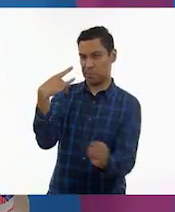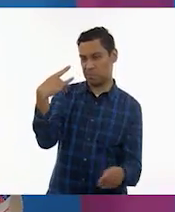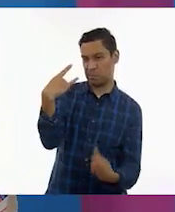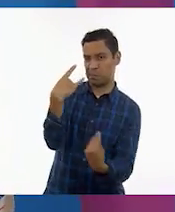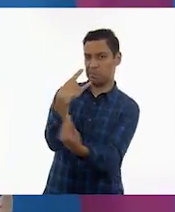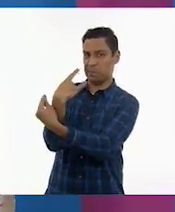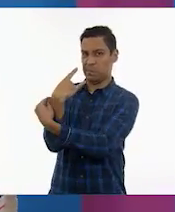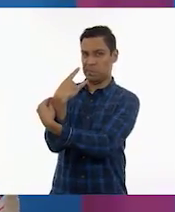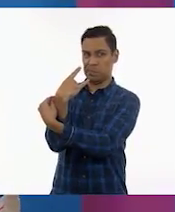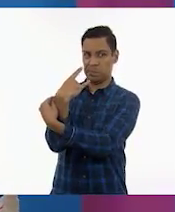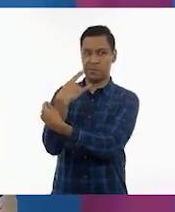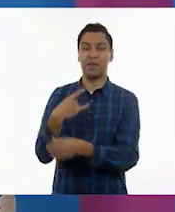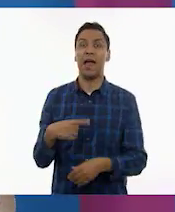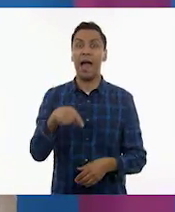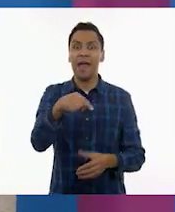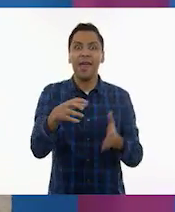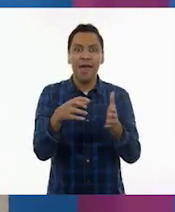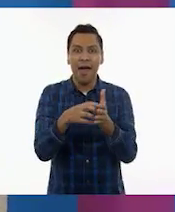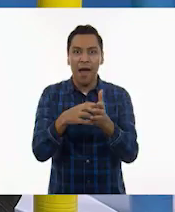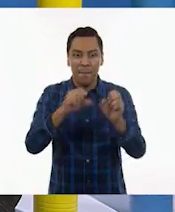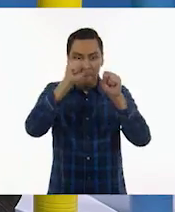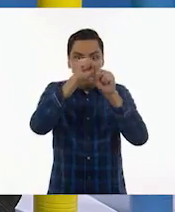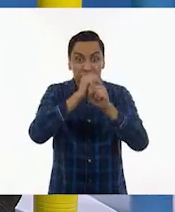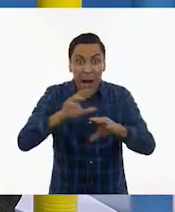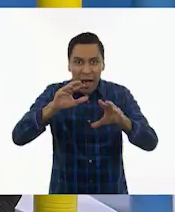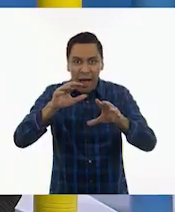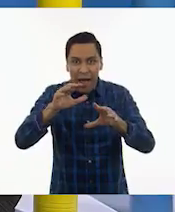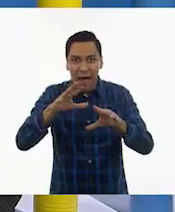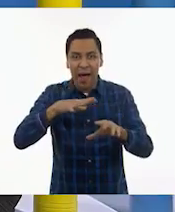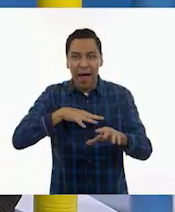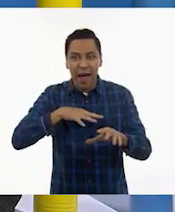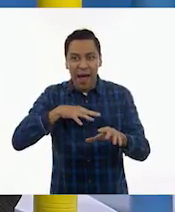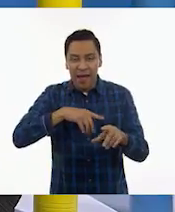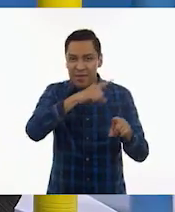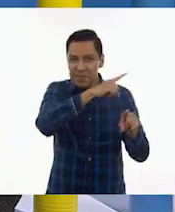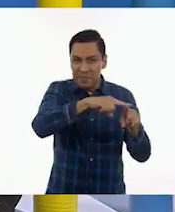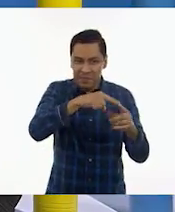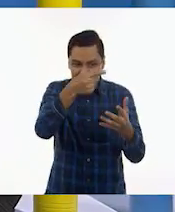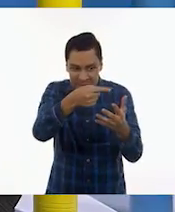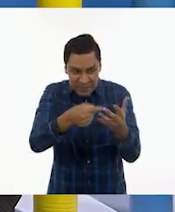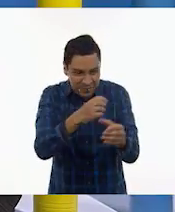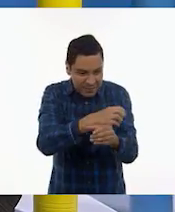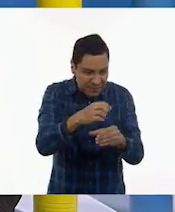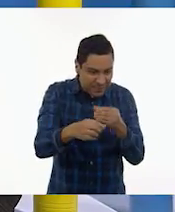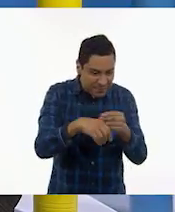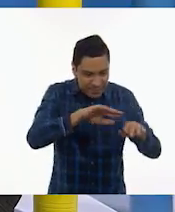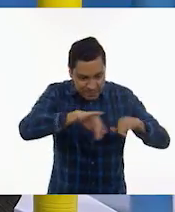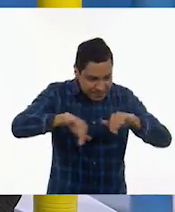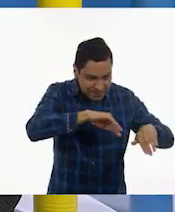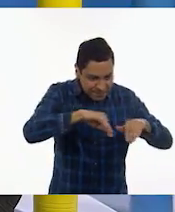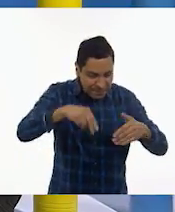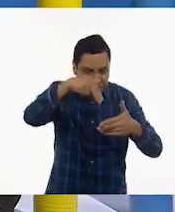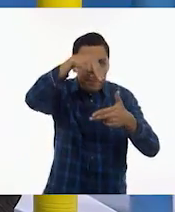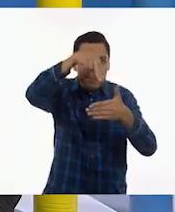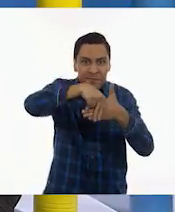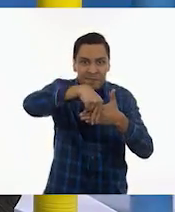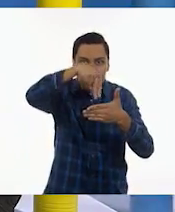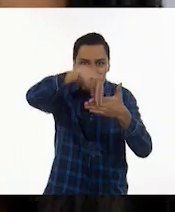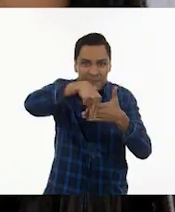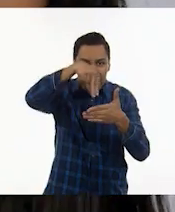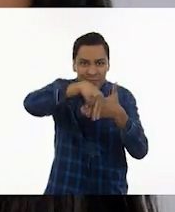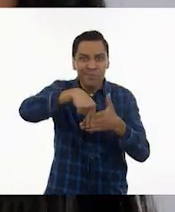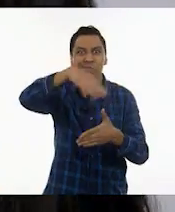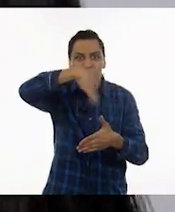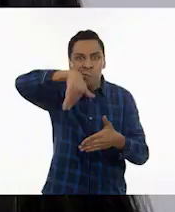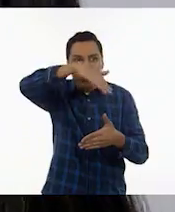cajita mágica con muchas herramientas. A ver, aquí. Y seguro aquí hay un clip. Aquí hay un Son como las que tienen las maestras